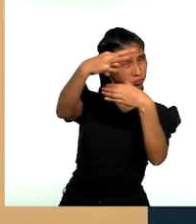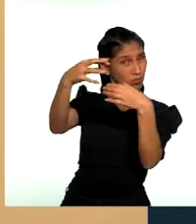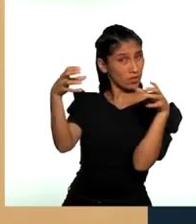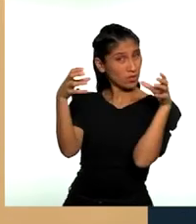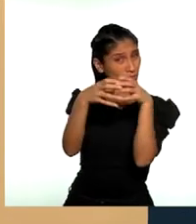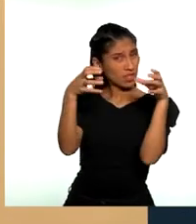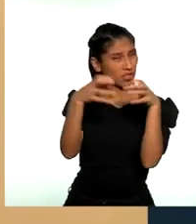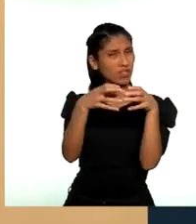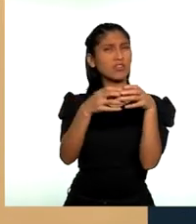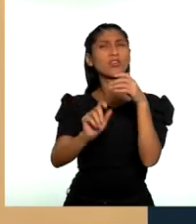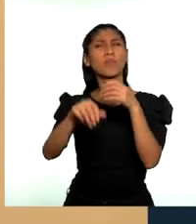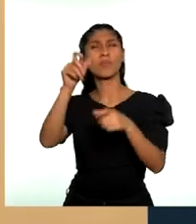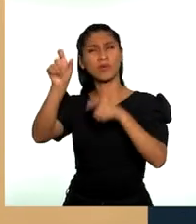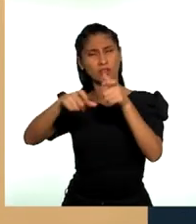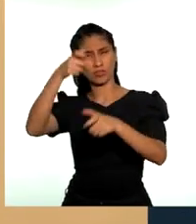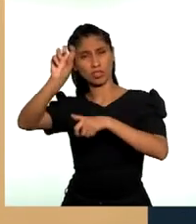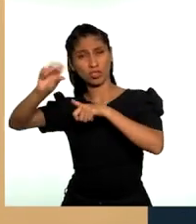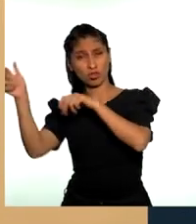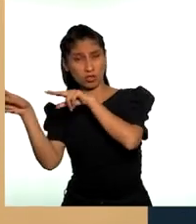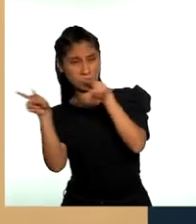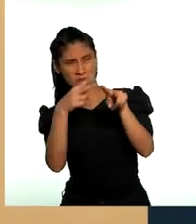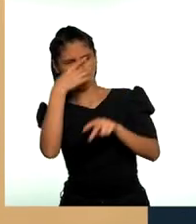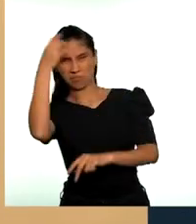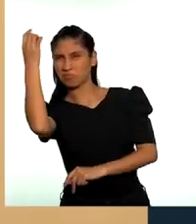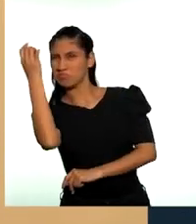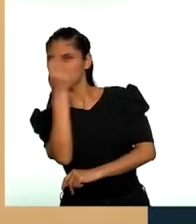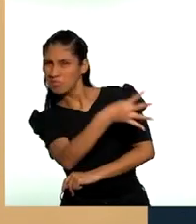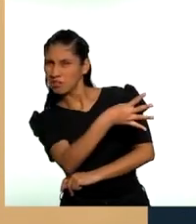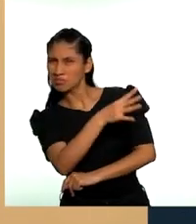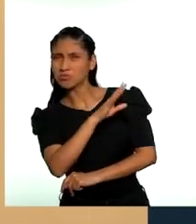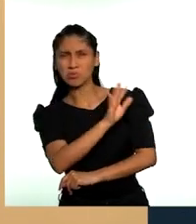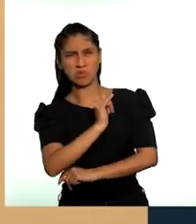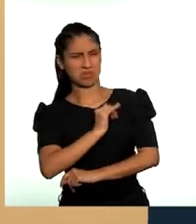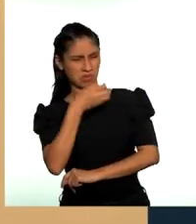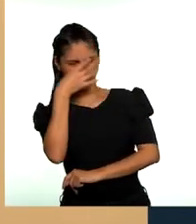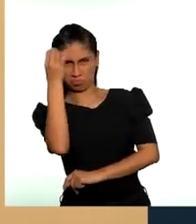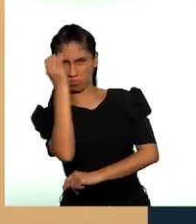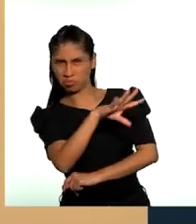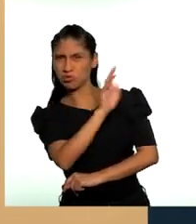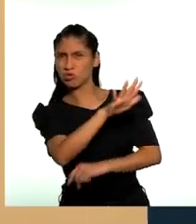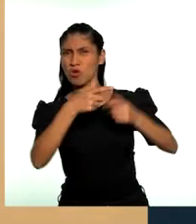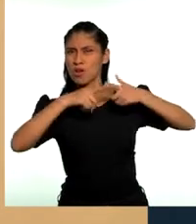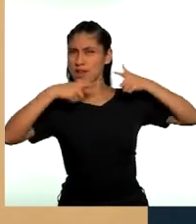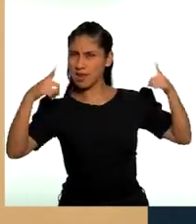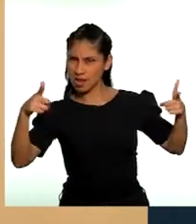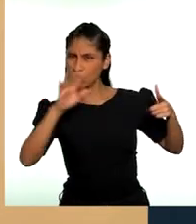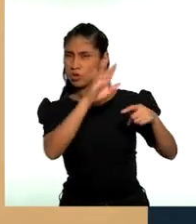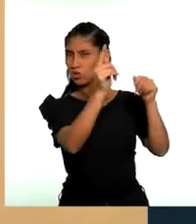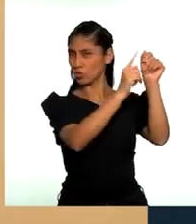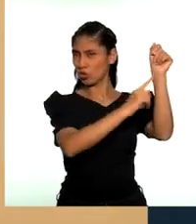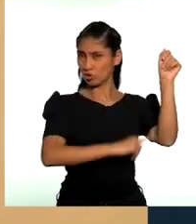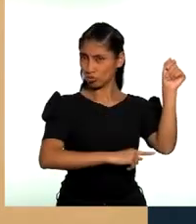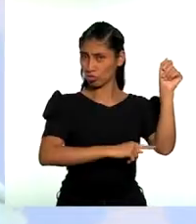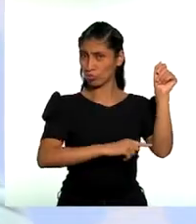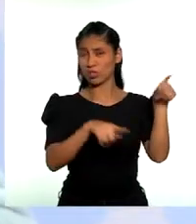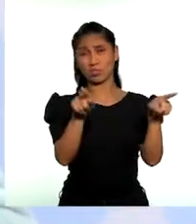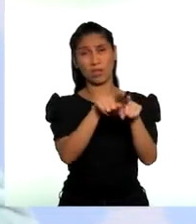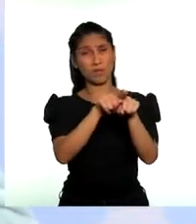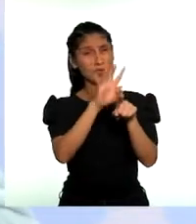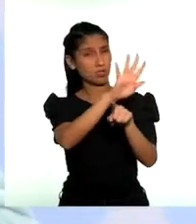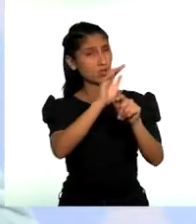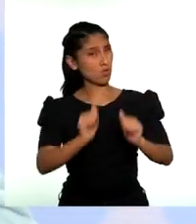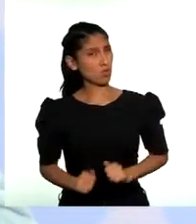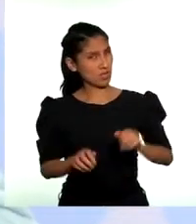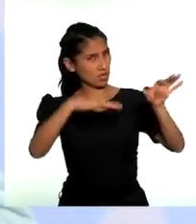discriminación de su identidad, de su lengua, sus costumbres, hasta de su forma de vida. Y